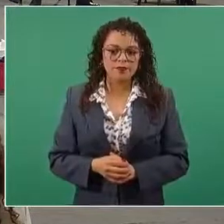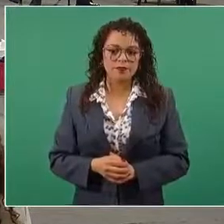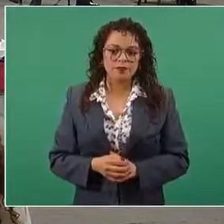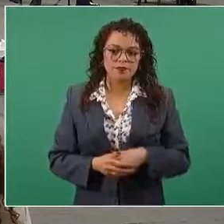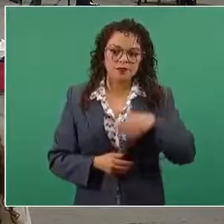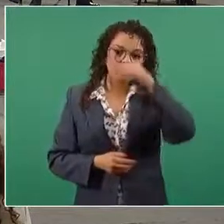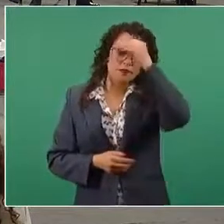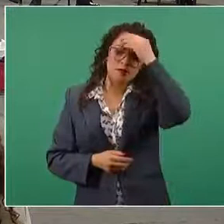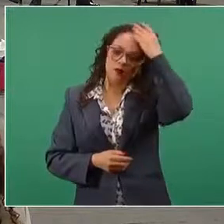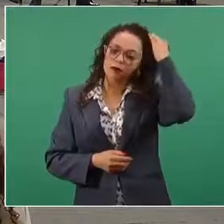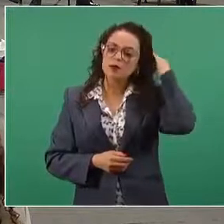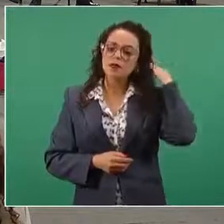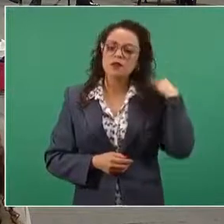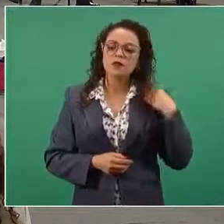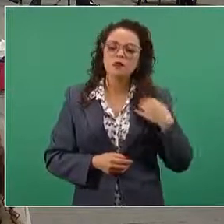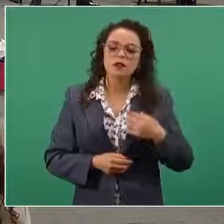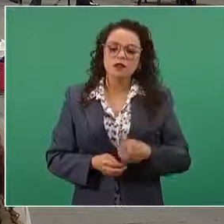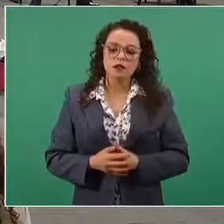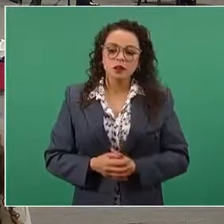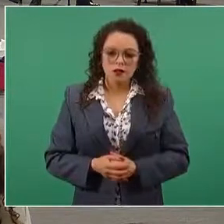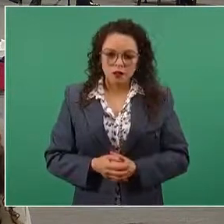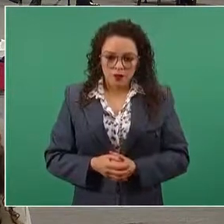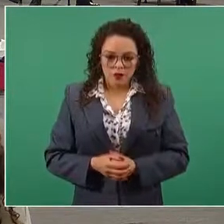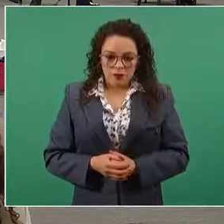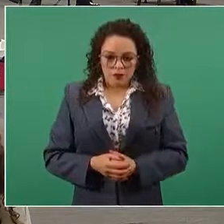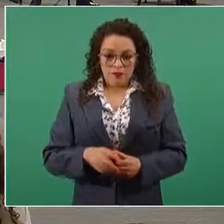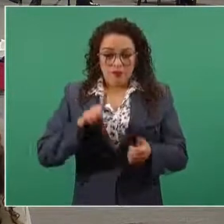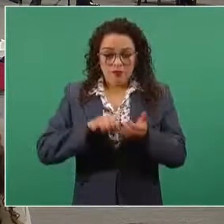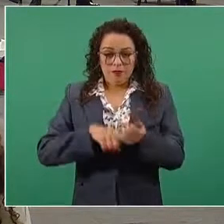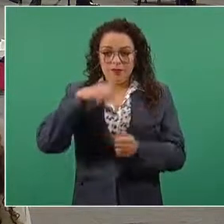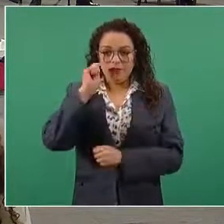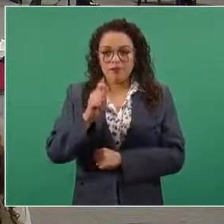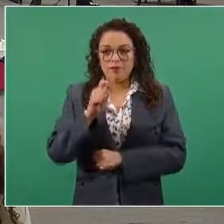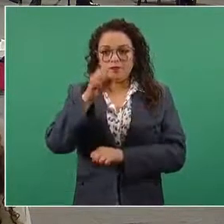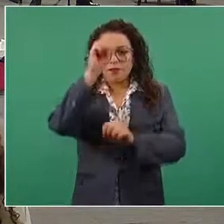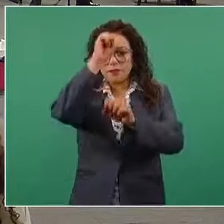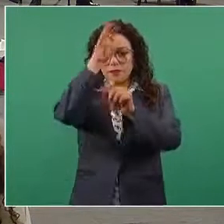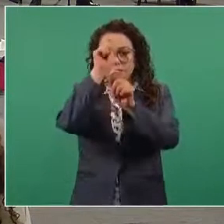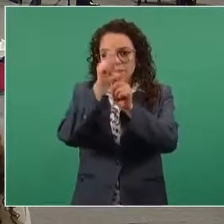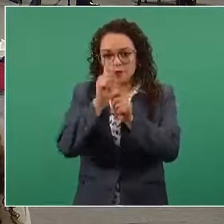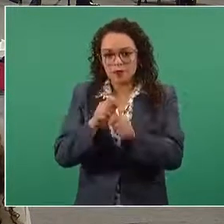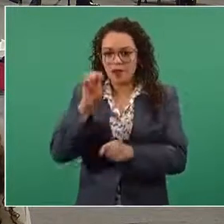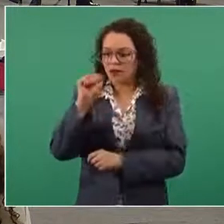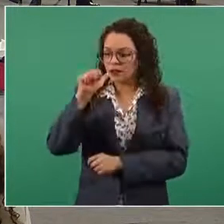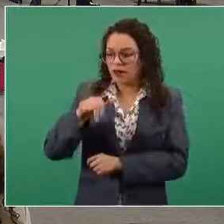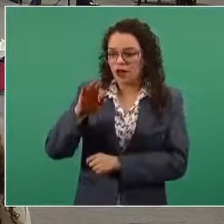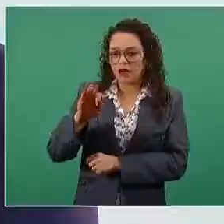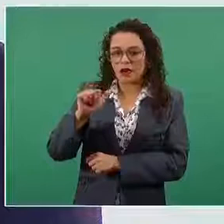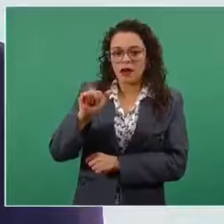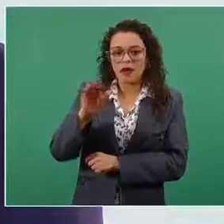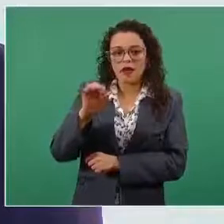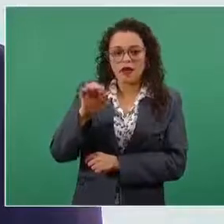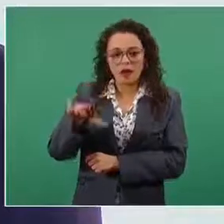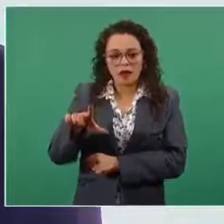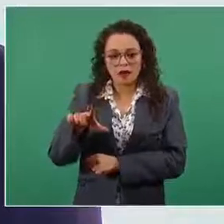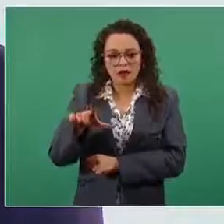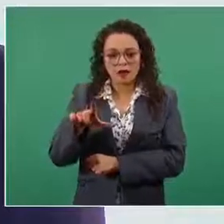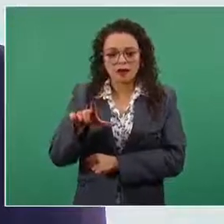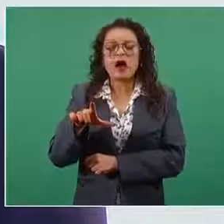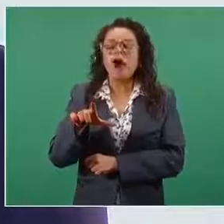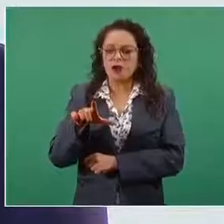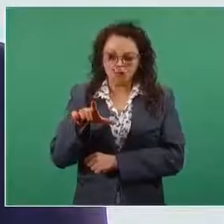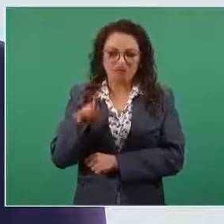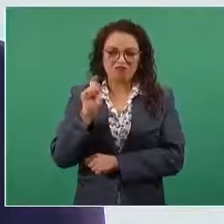En el tema de la mina de San Rafael en Cozalá se ha dado un seguimiento